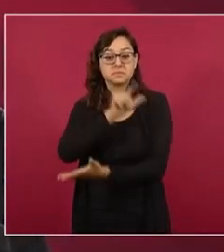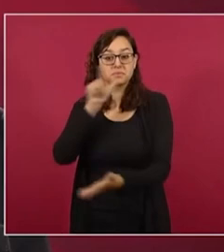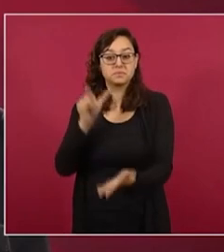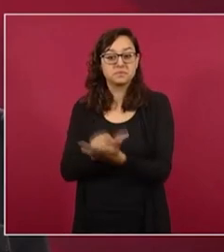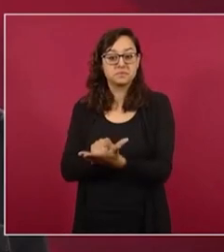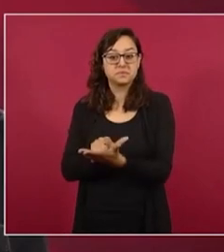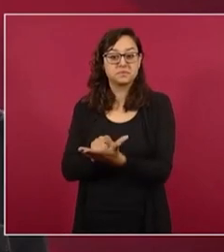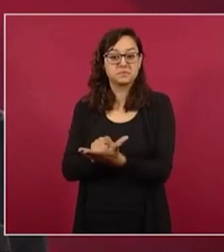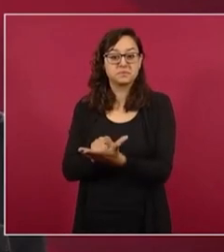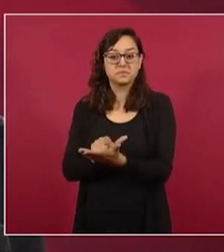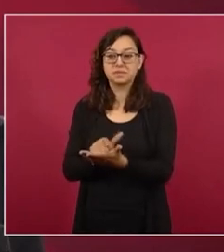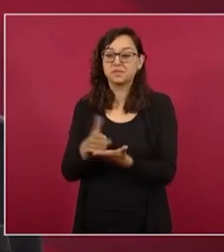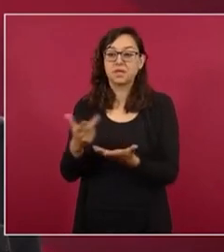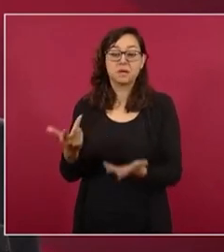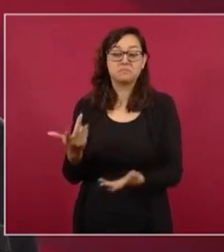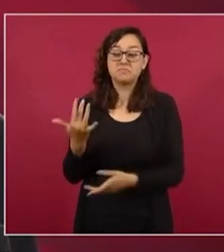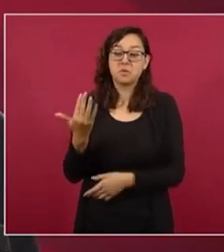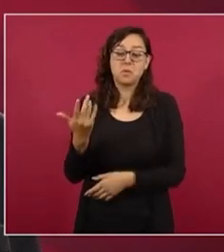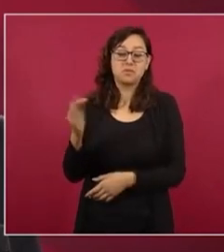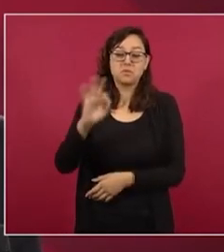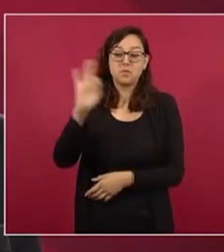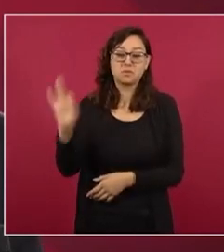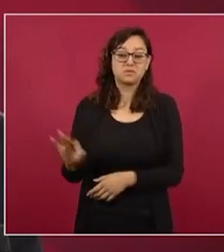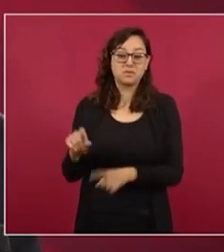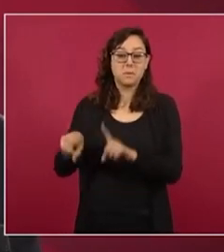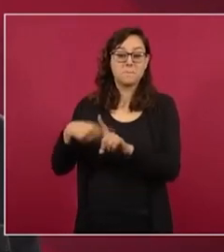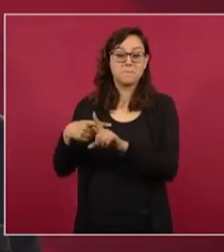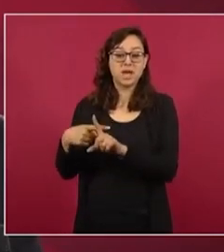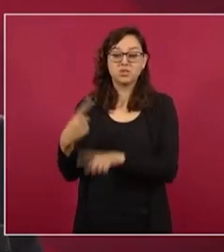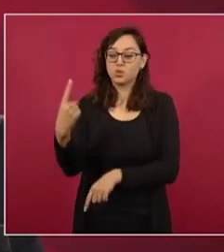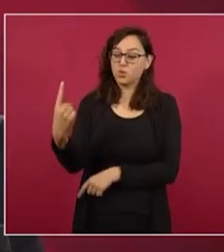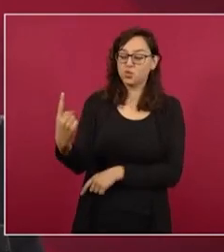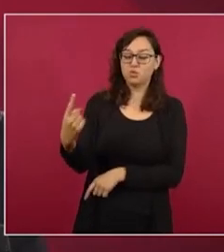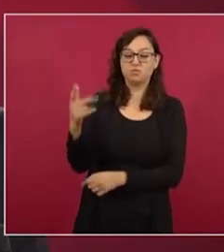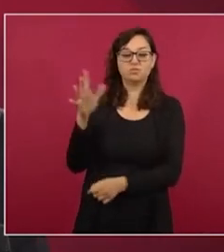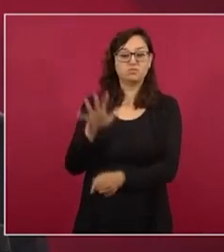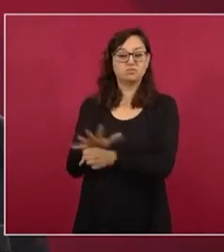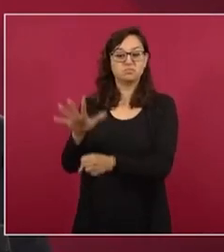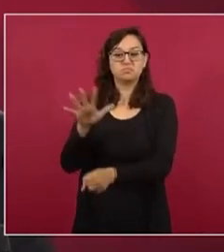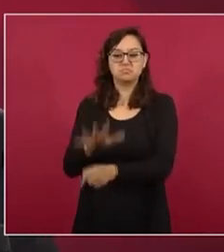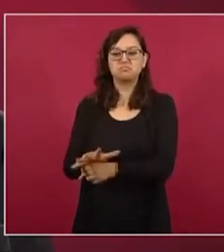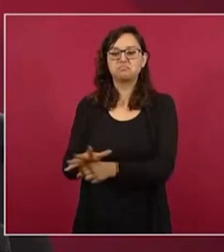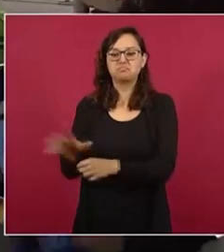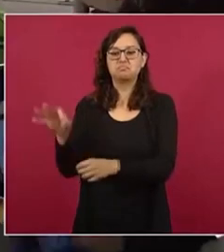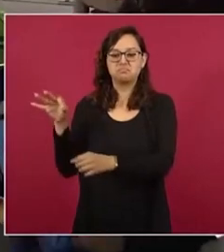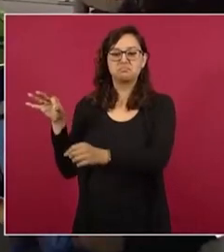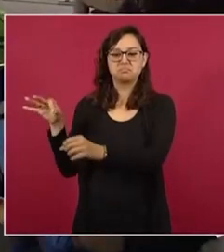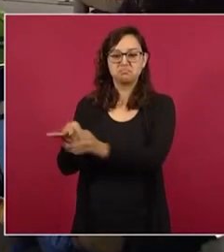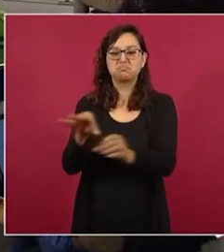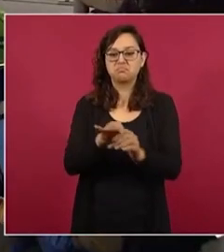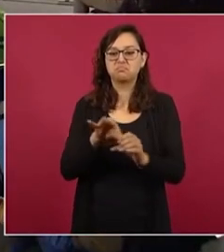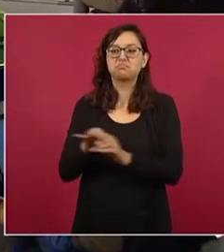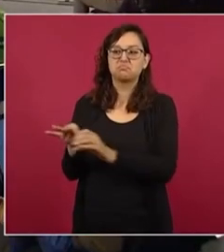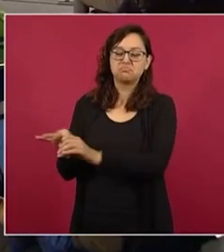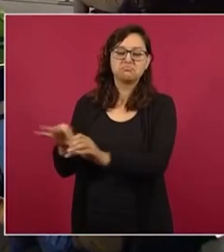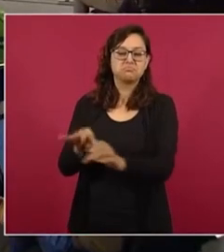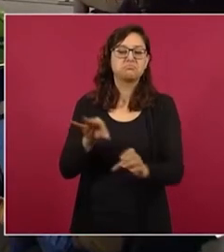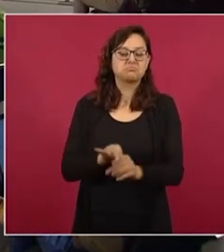la mitad más uno y esos legisladores están